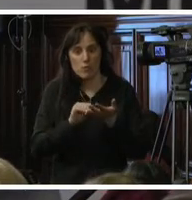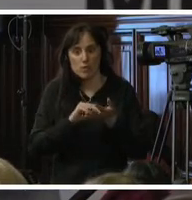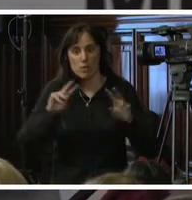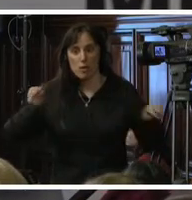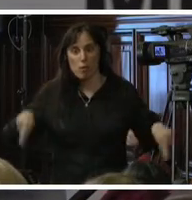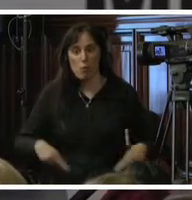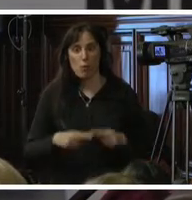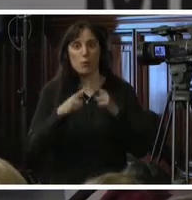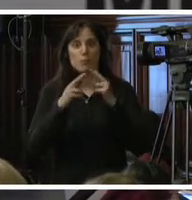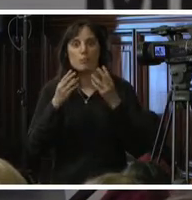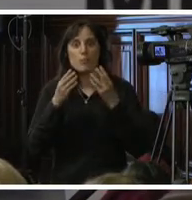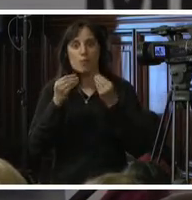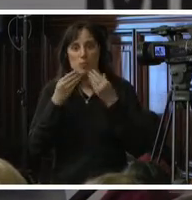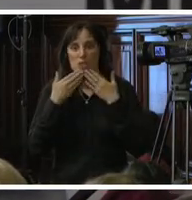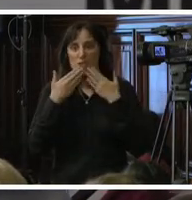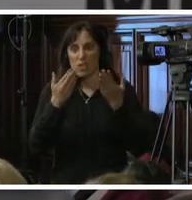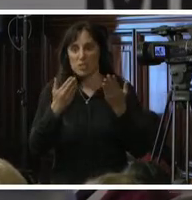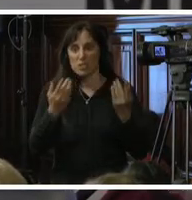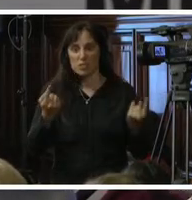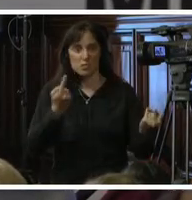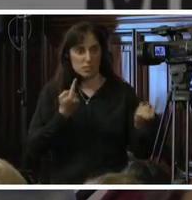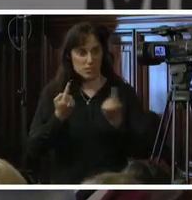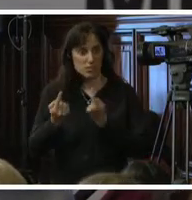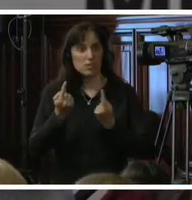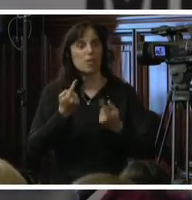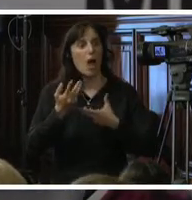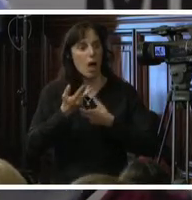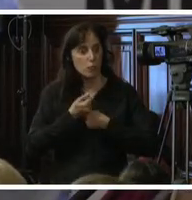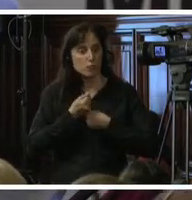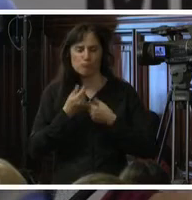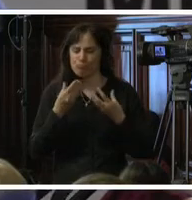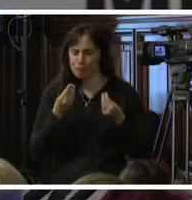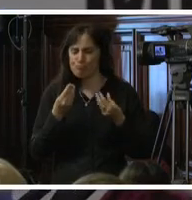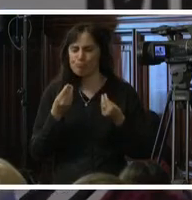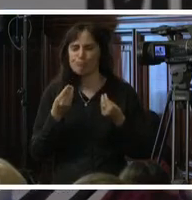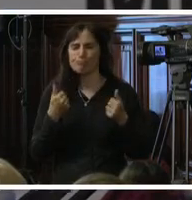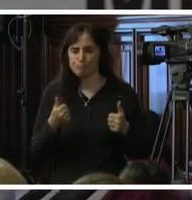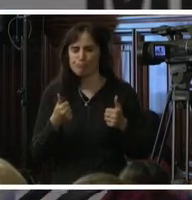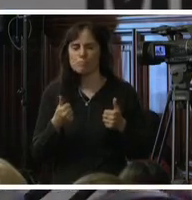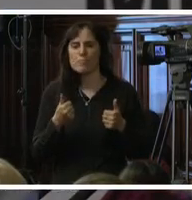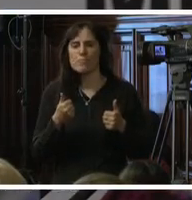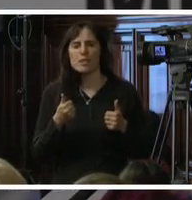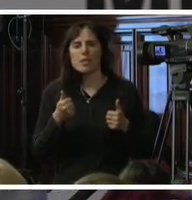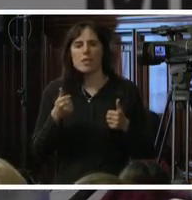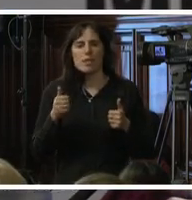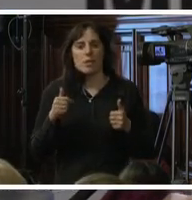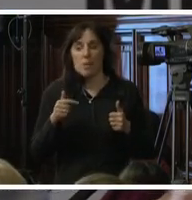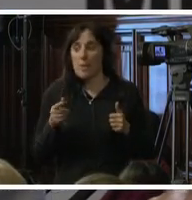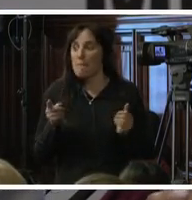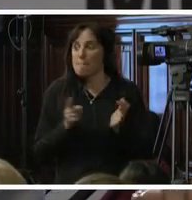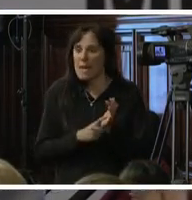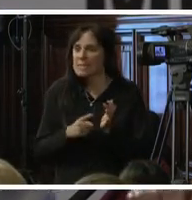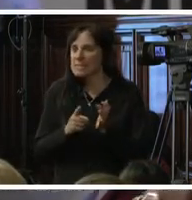Unidas. Muchísimas gracias por venir, nos es de gran ayuda, porque cuanto más